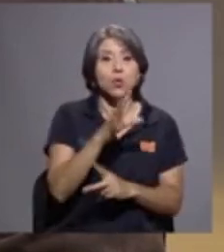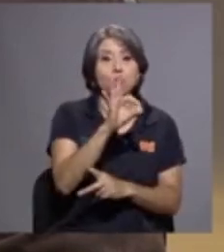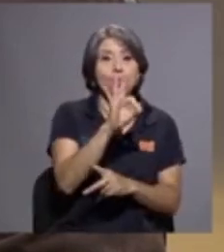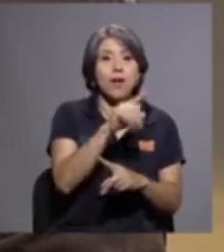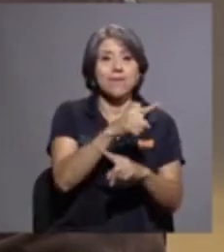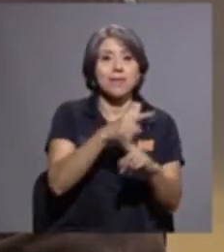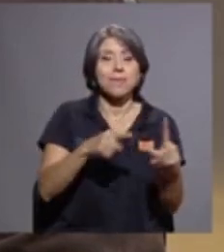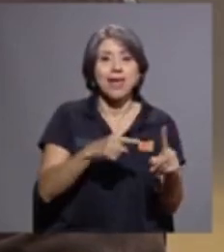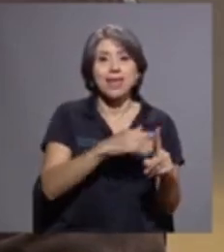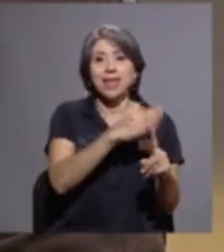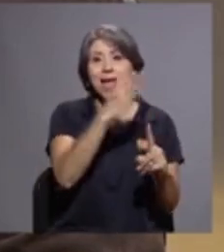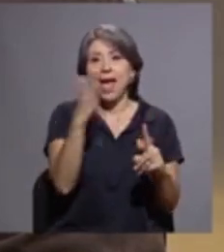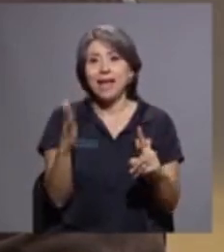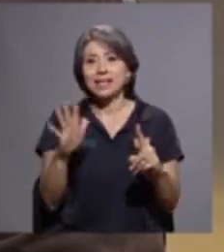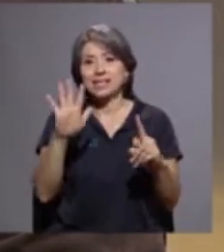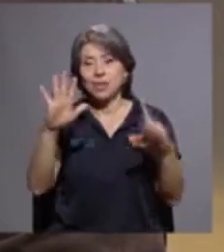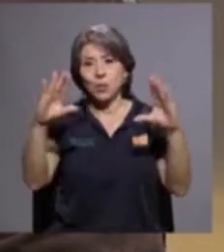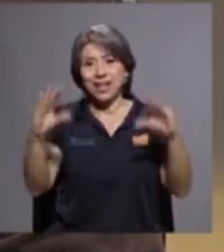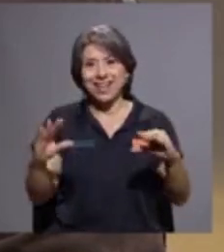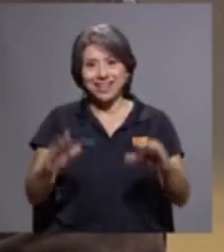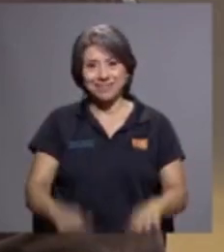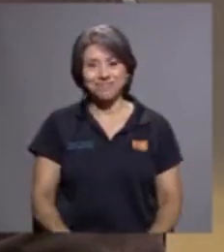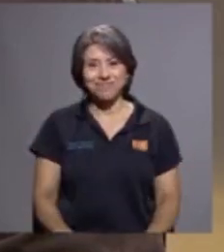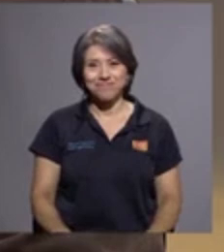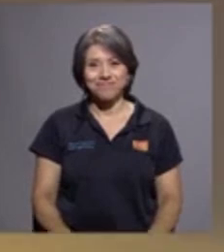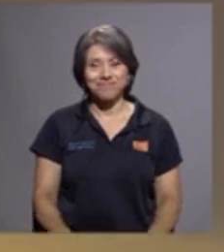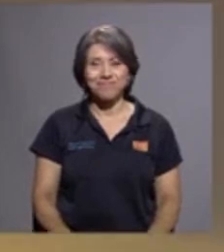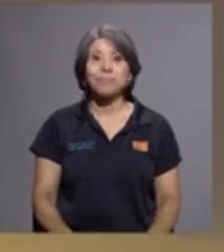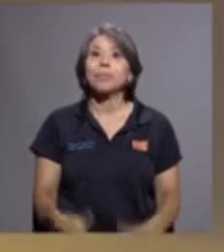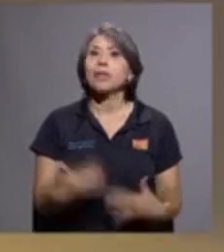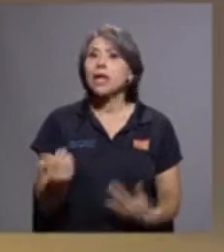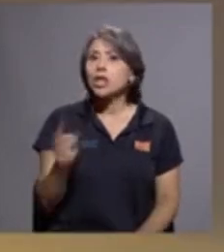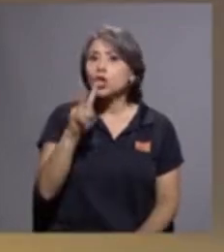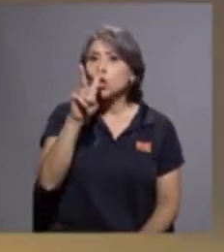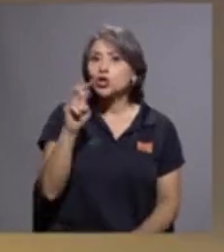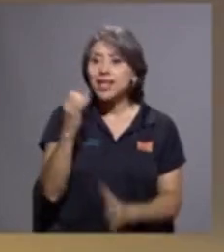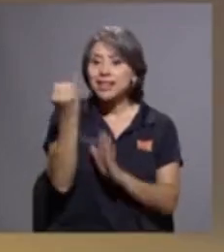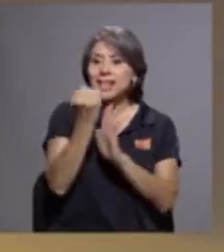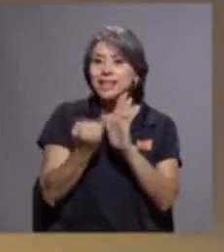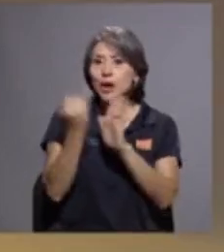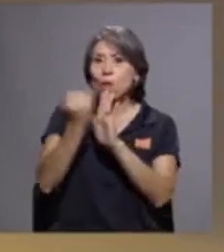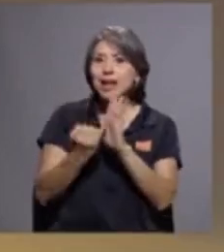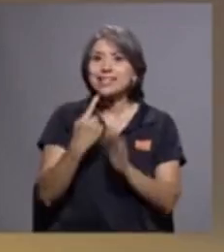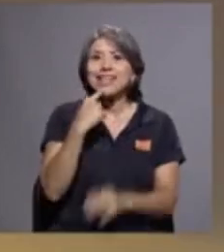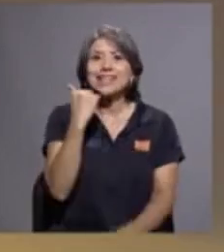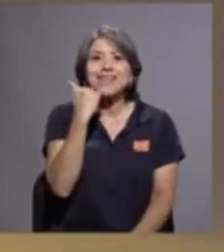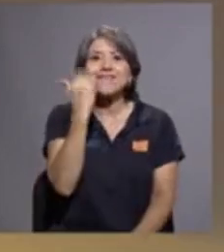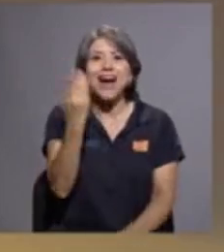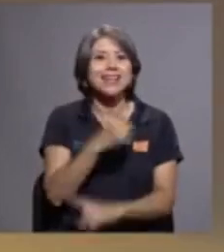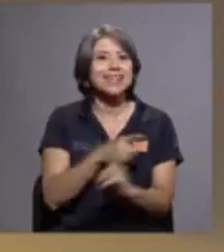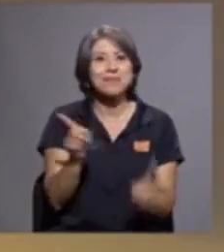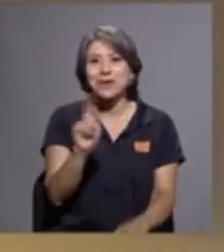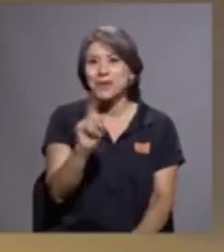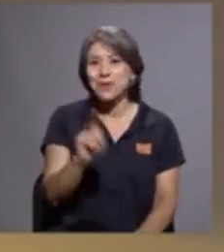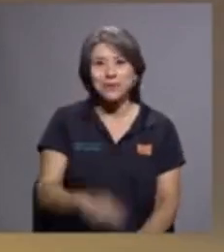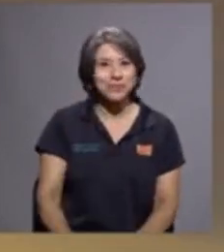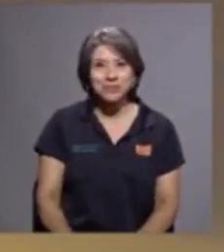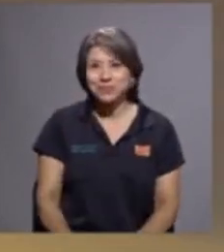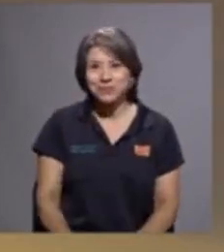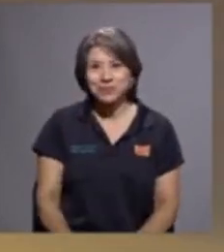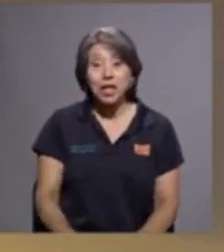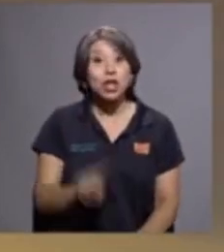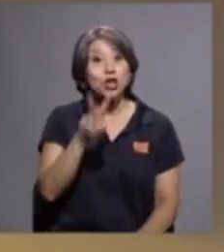a 5 de la tarde. Don Fabio, 200 acuarelas se dice fácil, pero fijo no lo es. No, por nada.